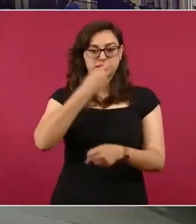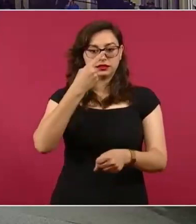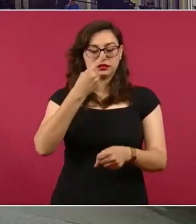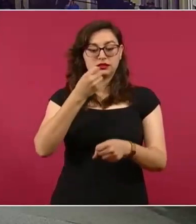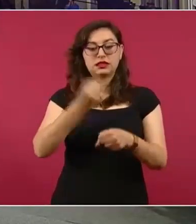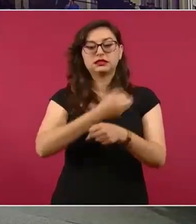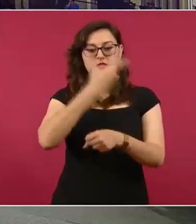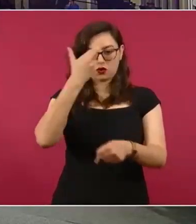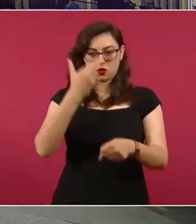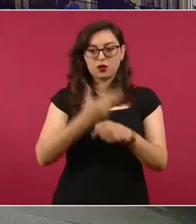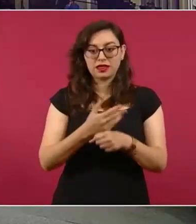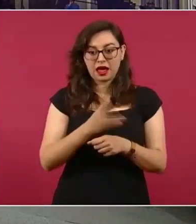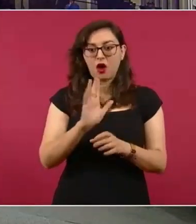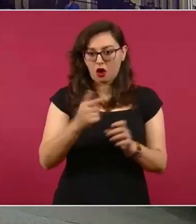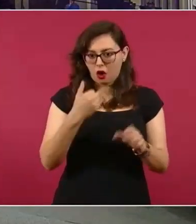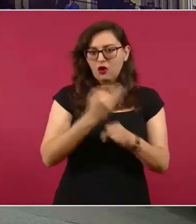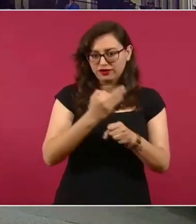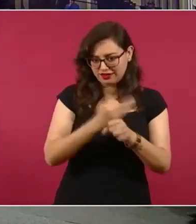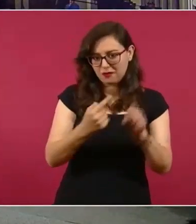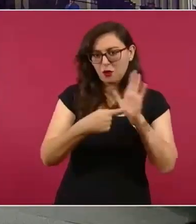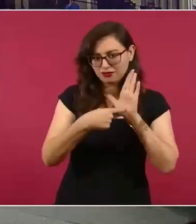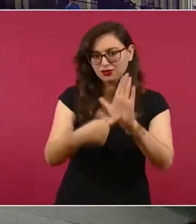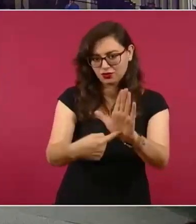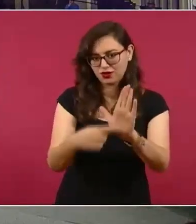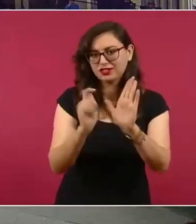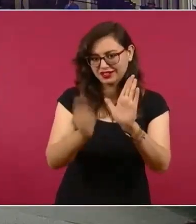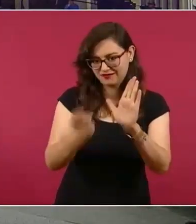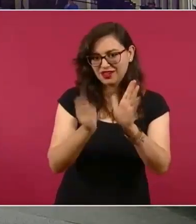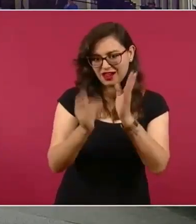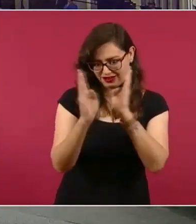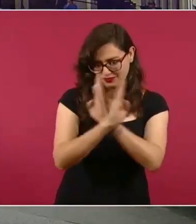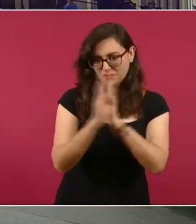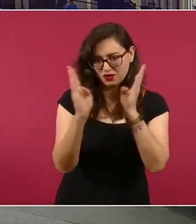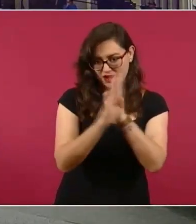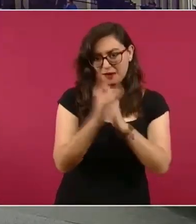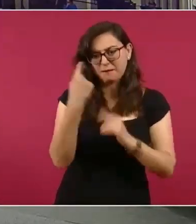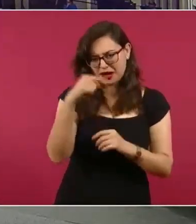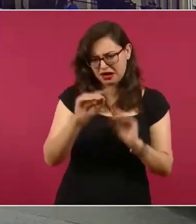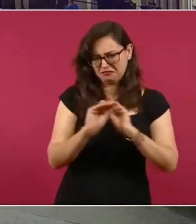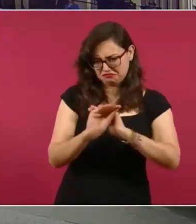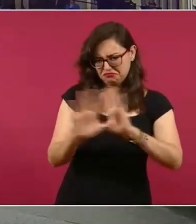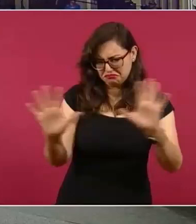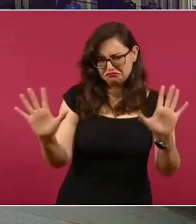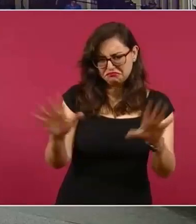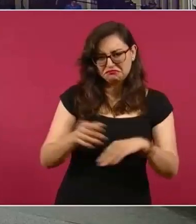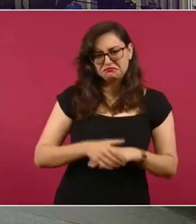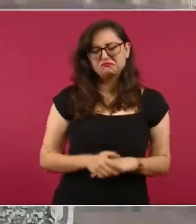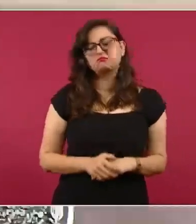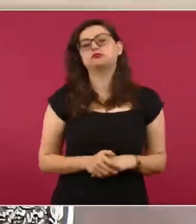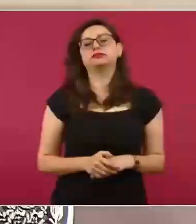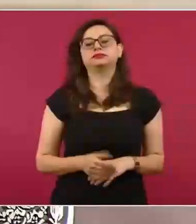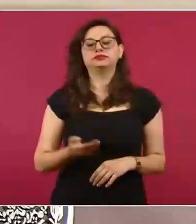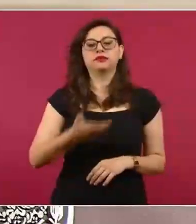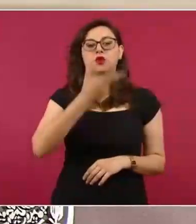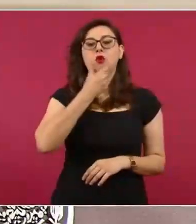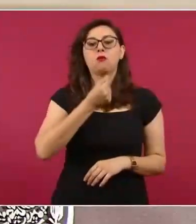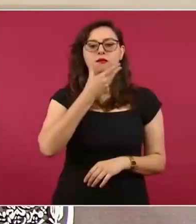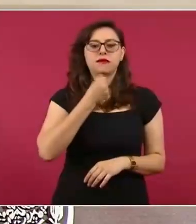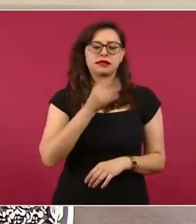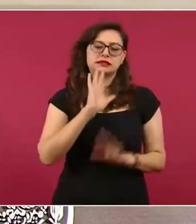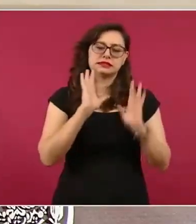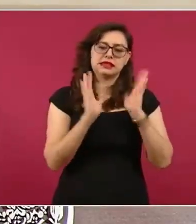Ahorita te voy decir qué cosa es espionaje. Lo que hacía el finado, Nazar Aro.